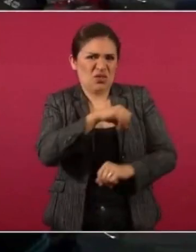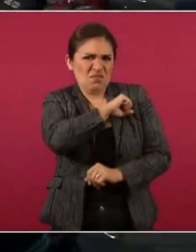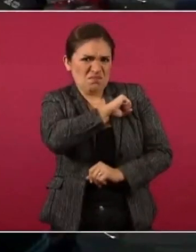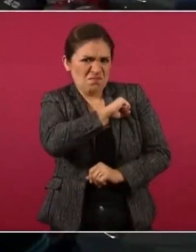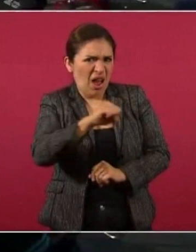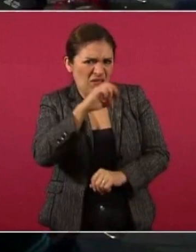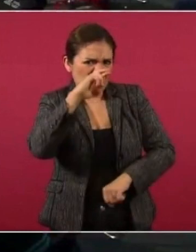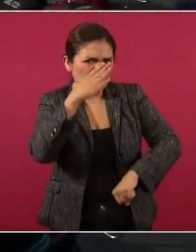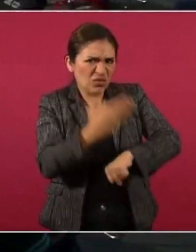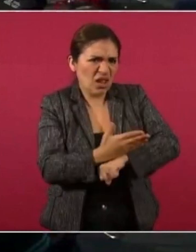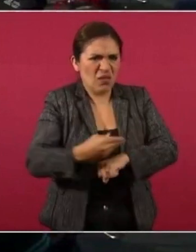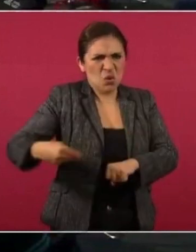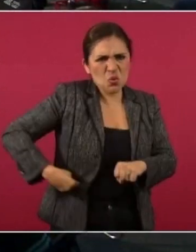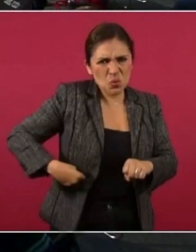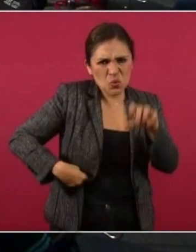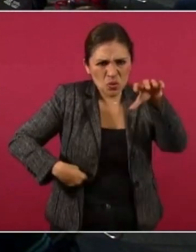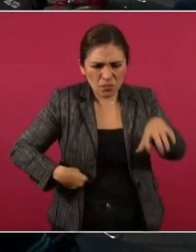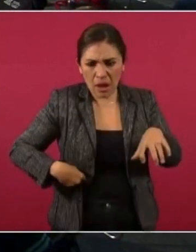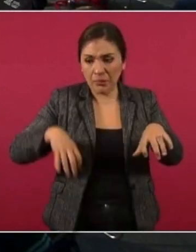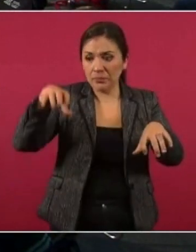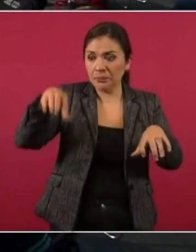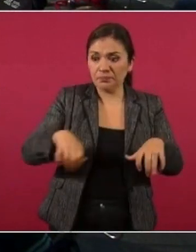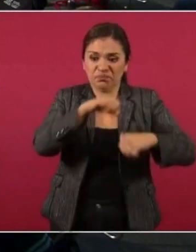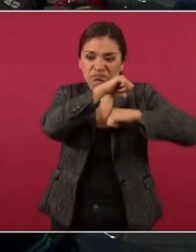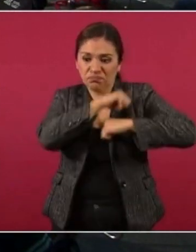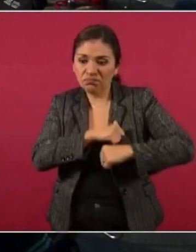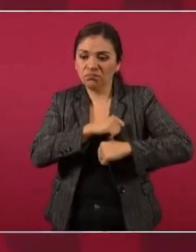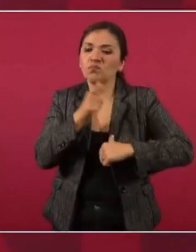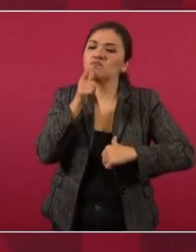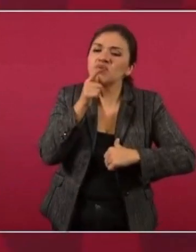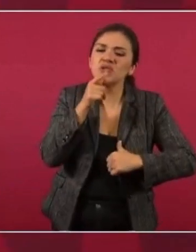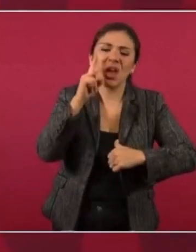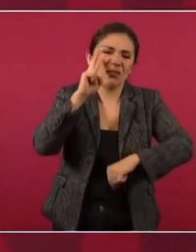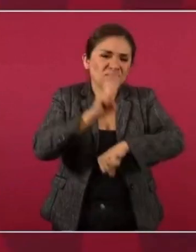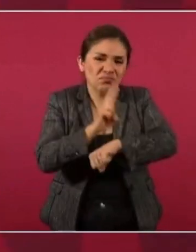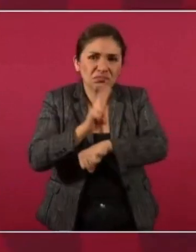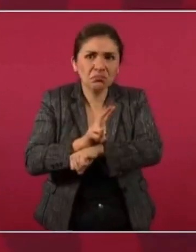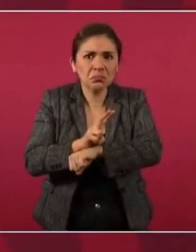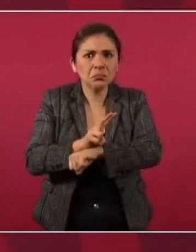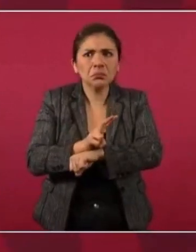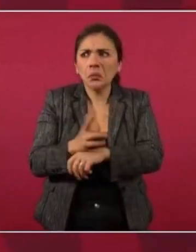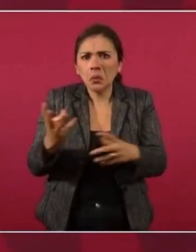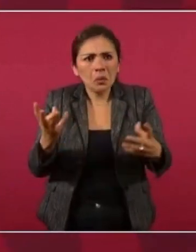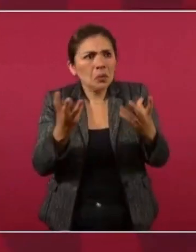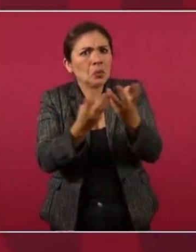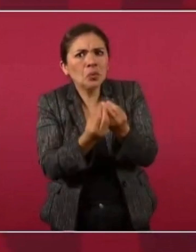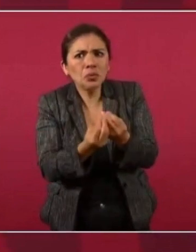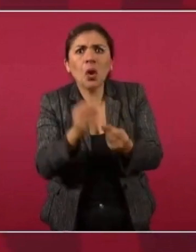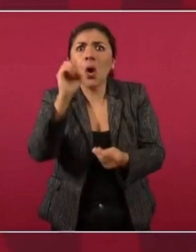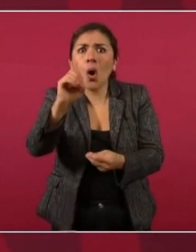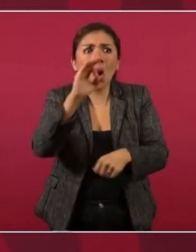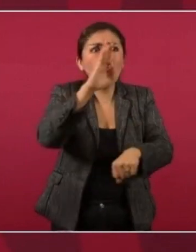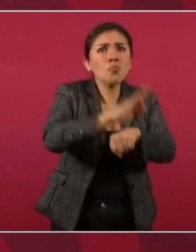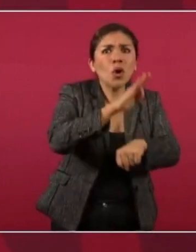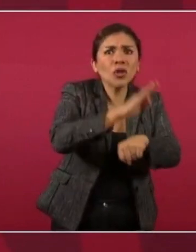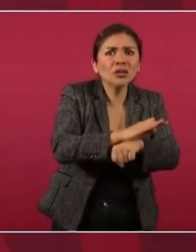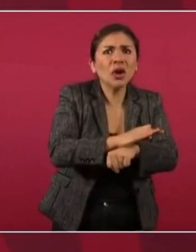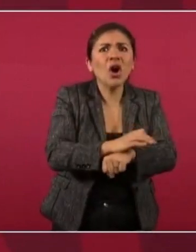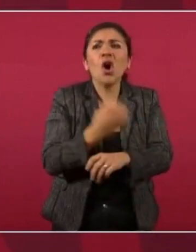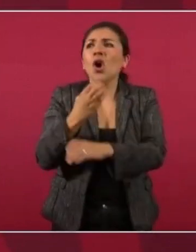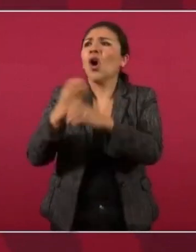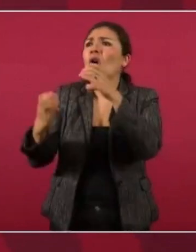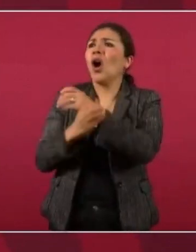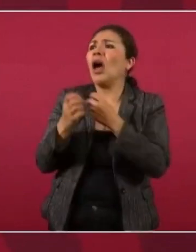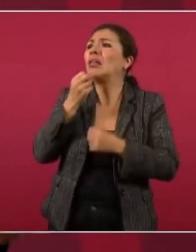y autoridades, o el que haya protección, el que se oculten las cosas,